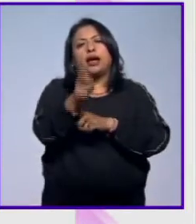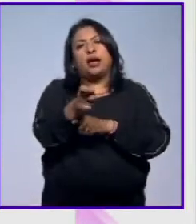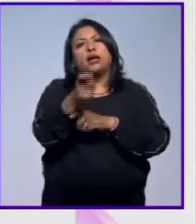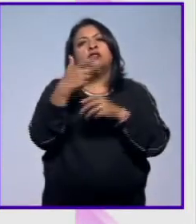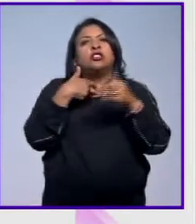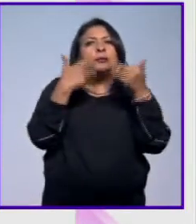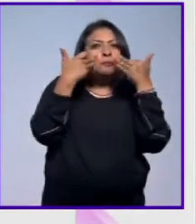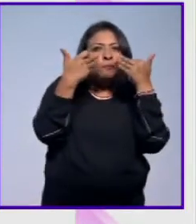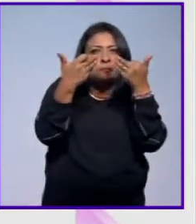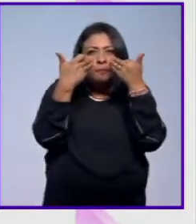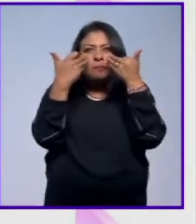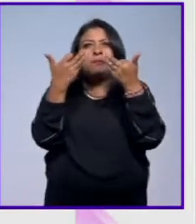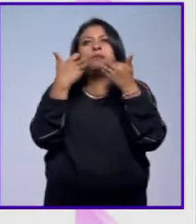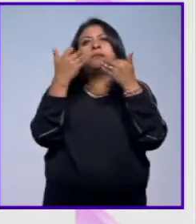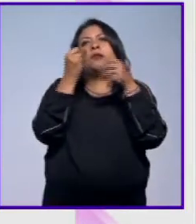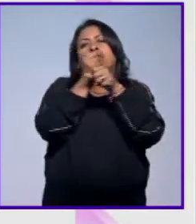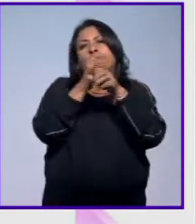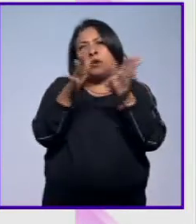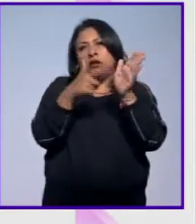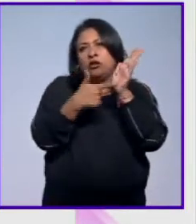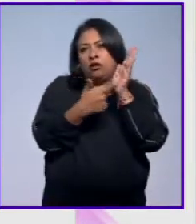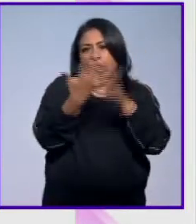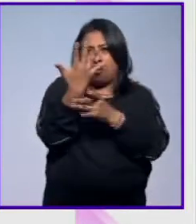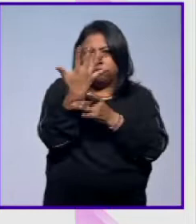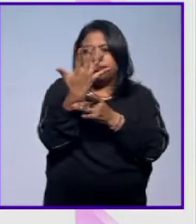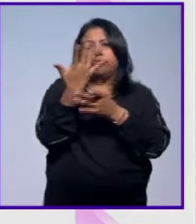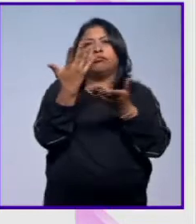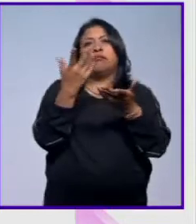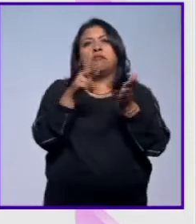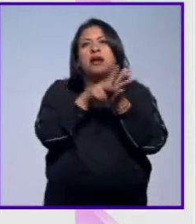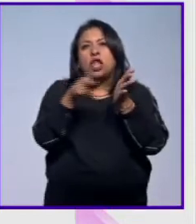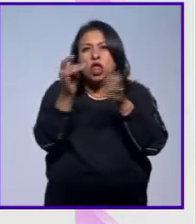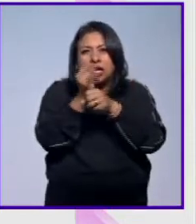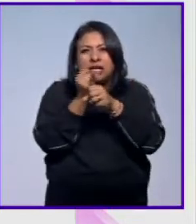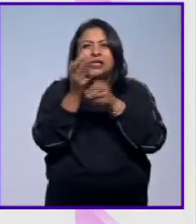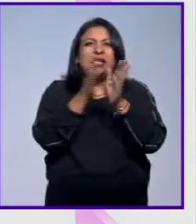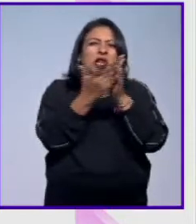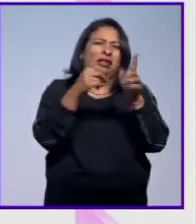desde testimonios, datos duros, datos periodísticos, libros, etc.